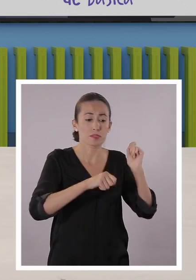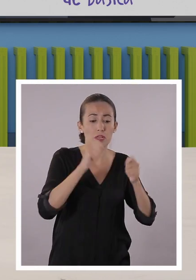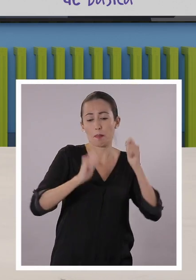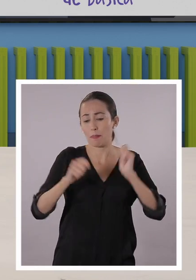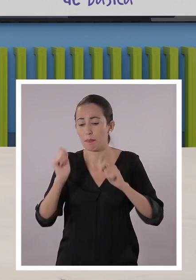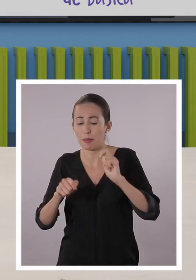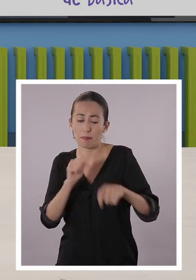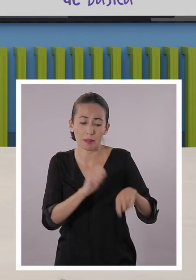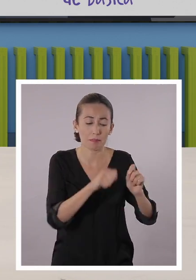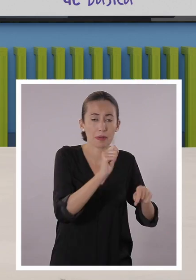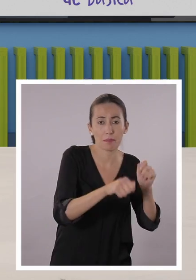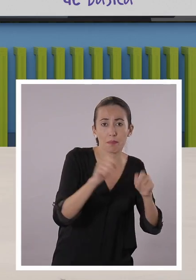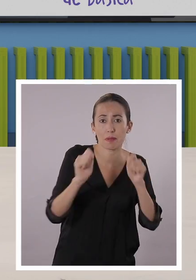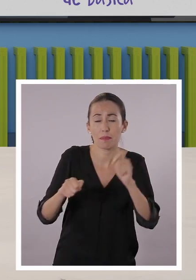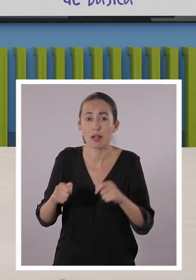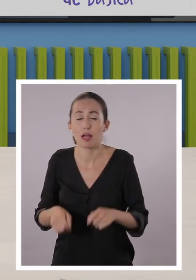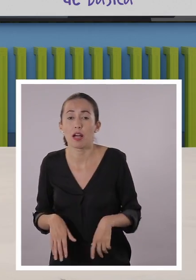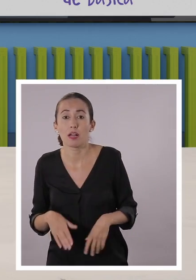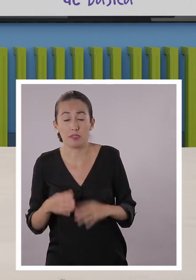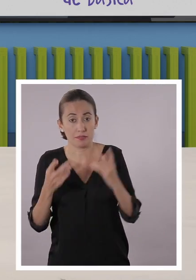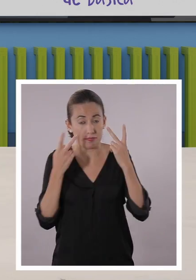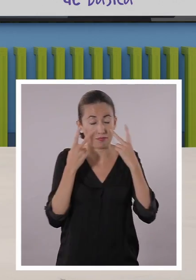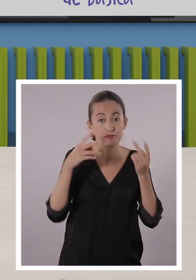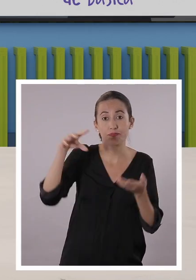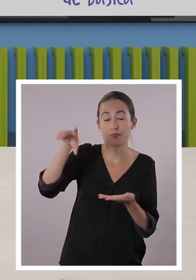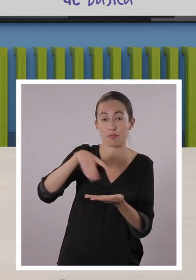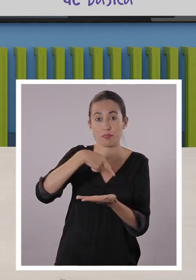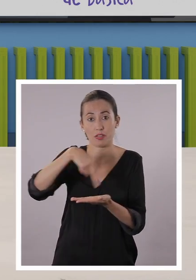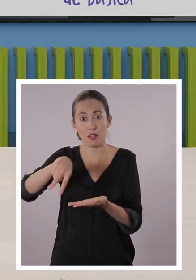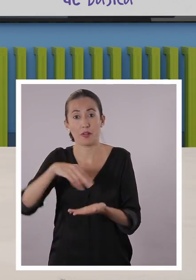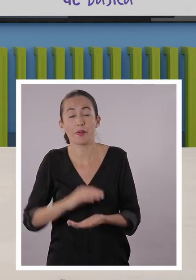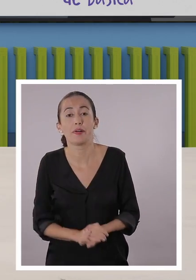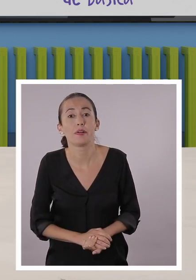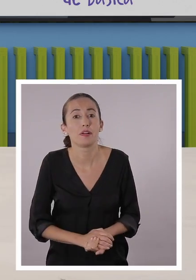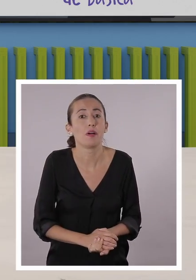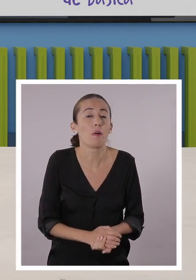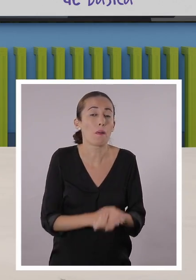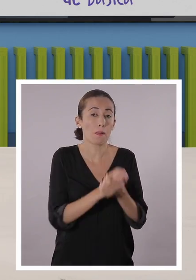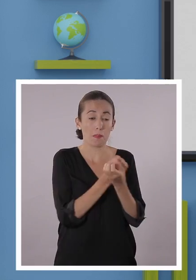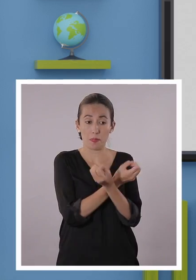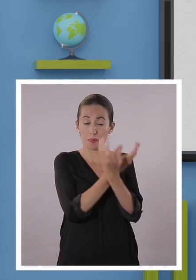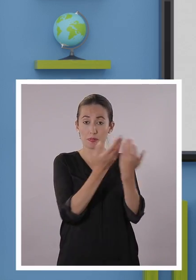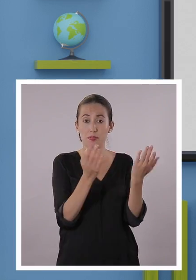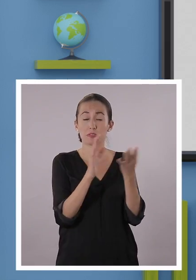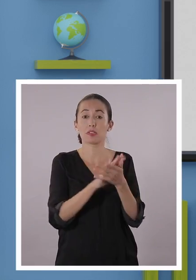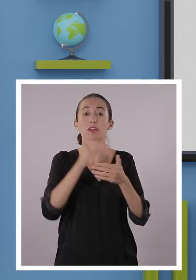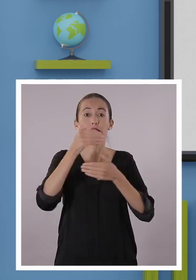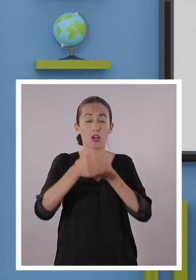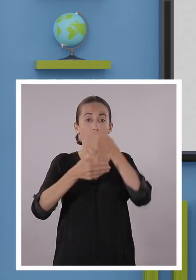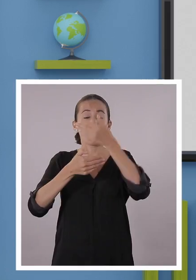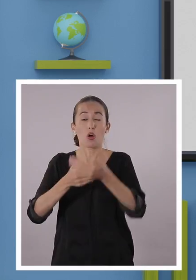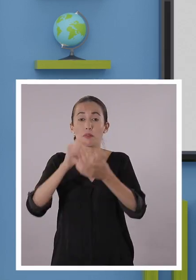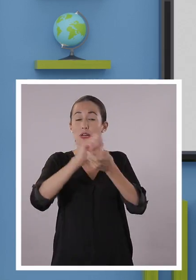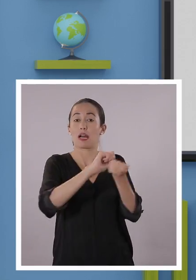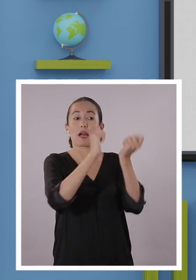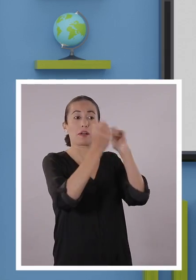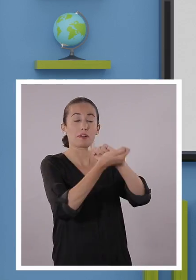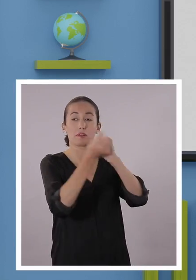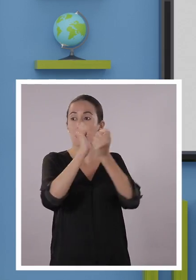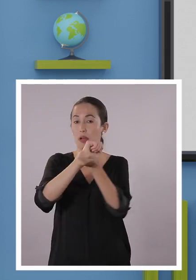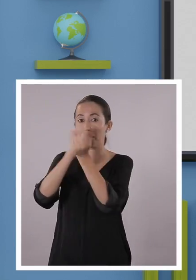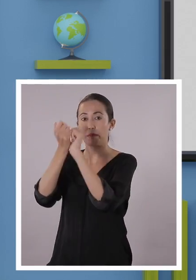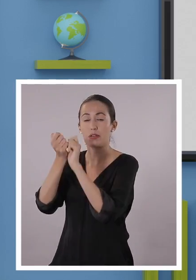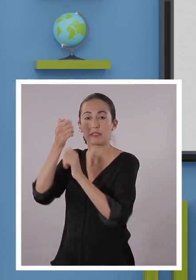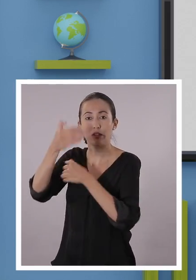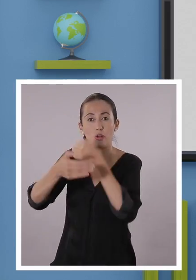atabales, que son similares a un tambor, o las chirimías, que es como una flauta. Correcto. Y estos ritmos también fueron evolucionando conforme